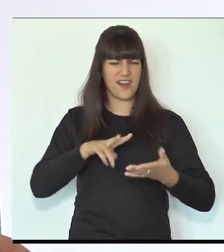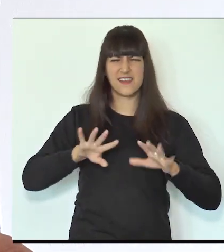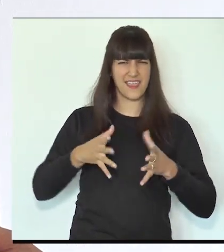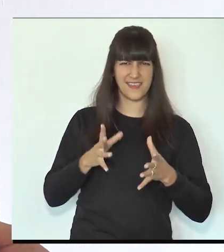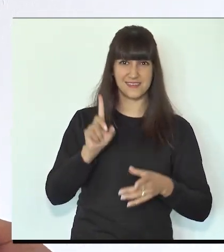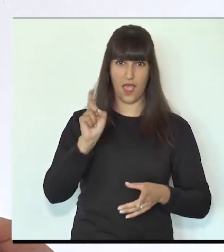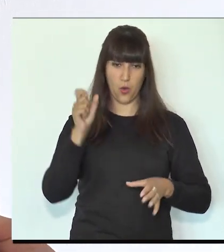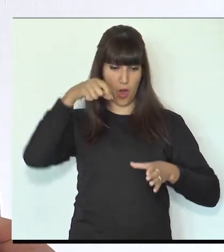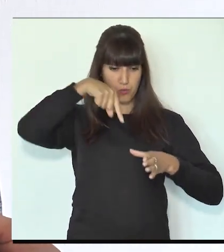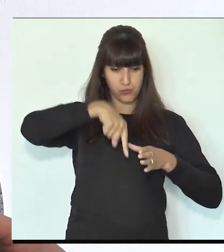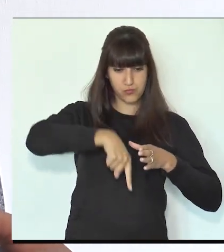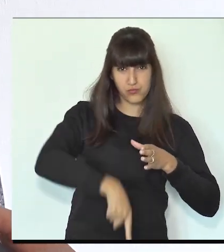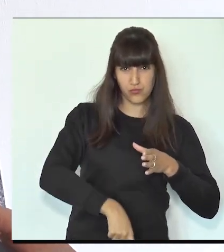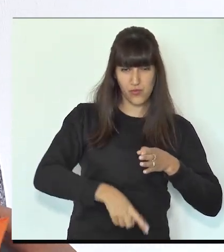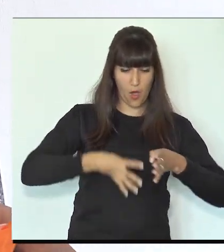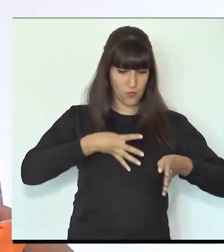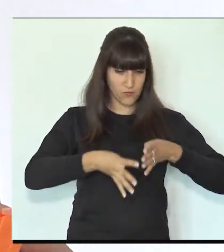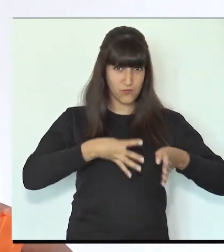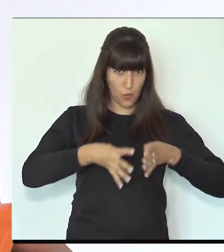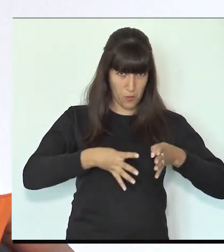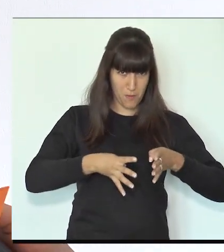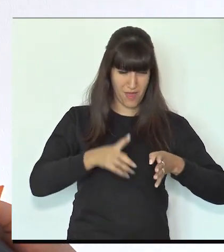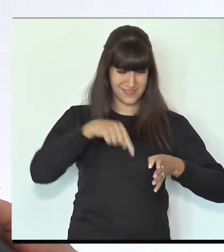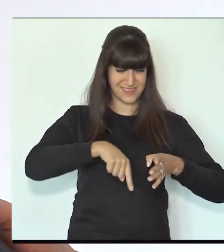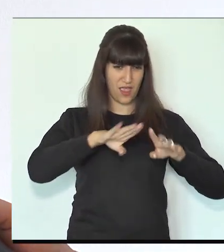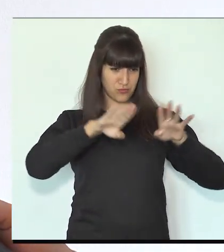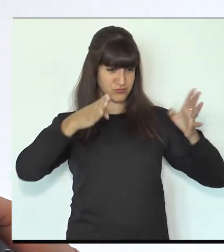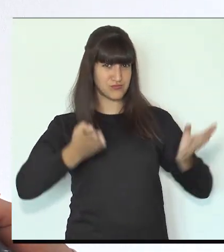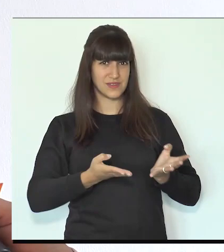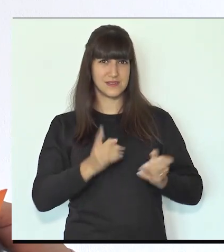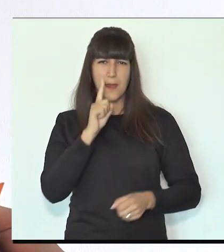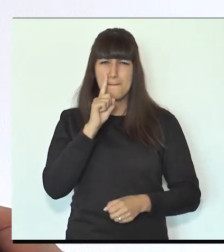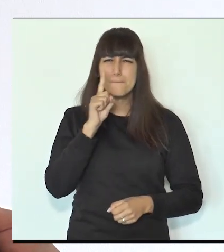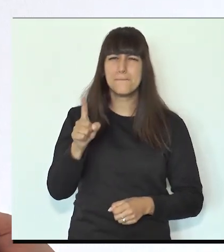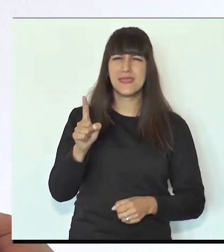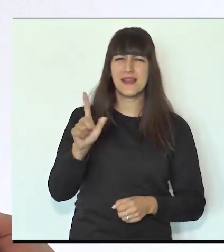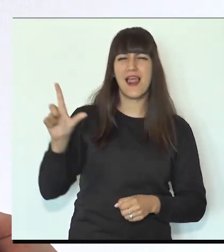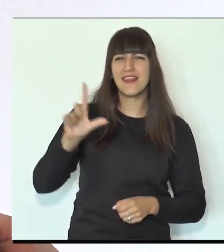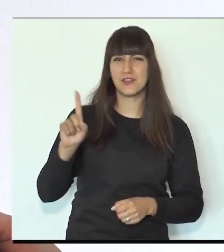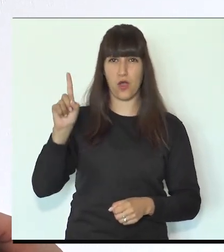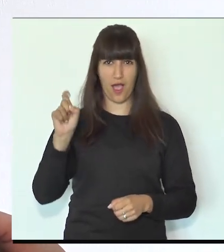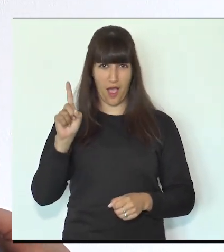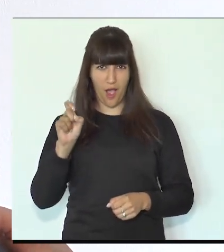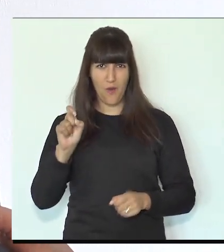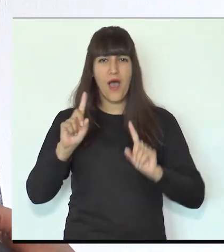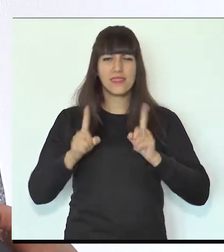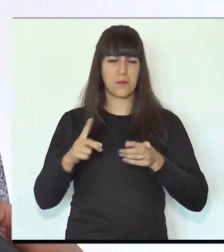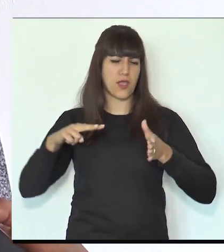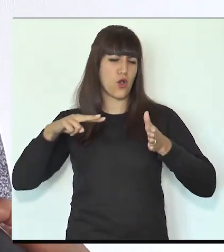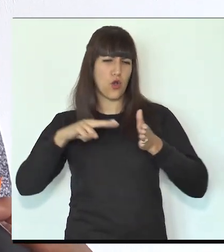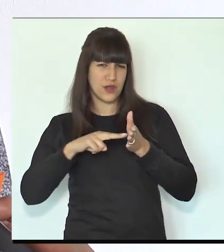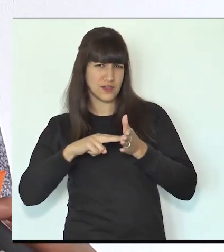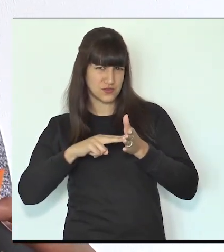pozo y bomba de agua, unos mil litros de agua de tanque de dos metros de alto, conexiones